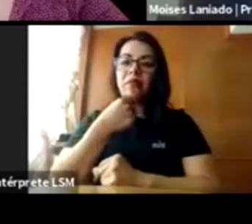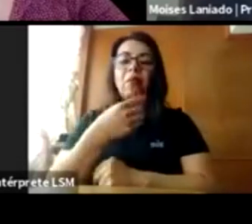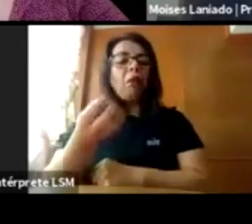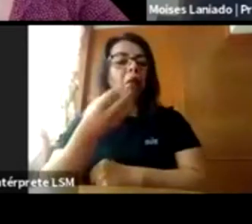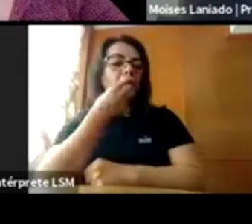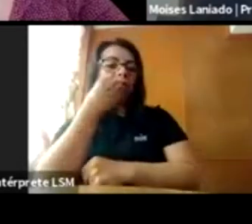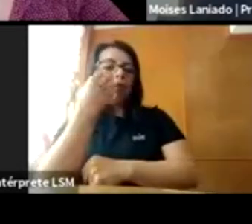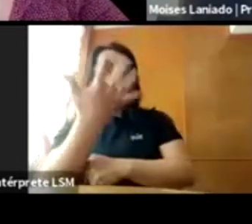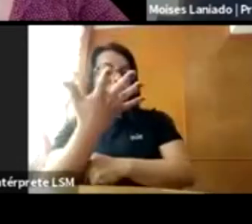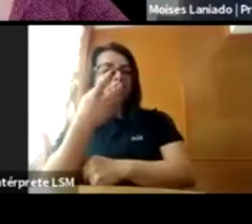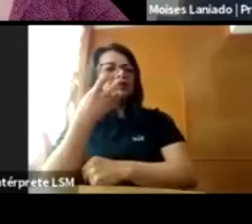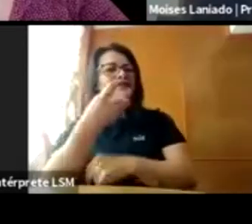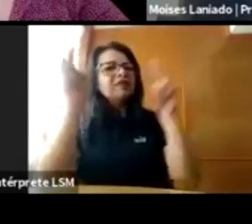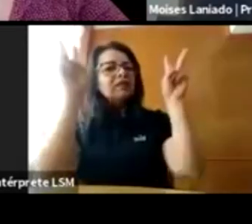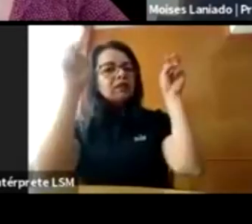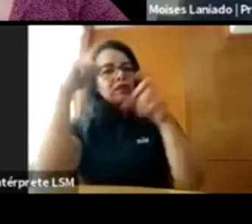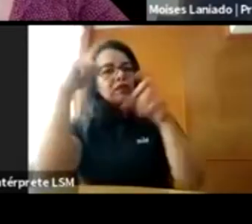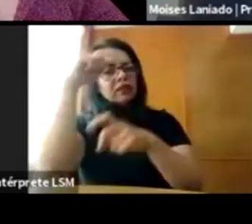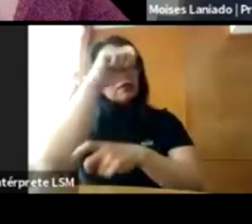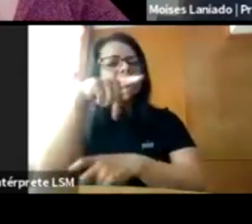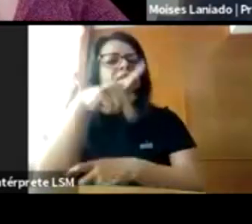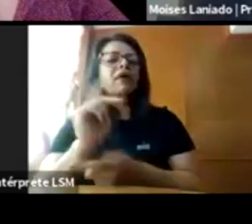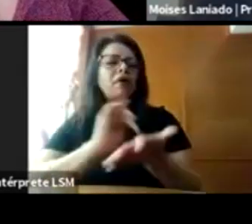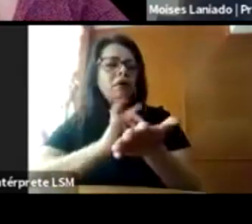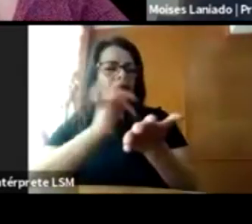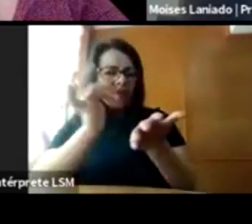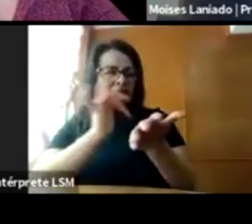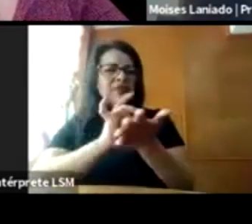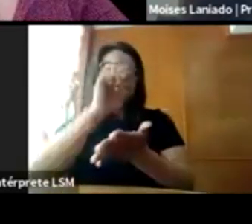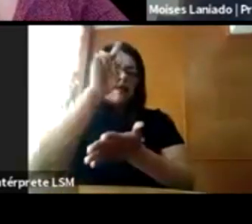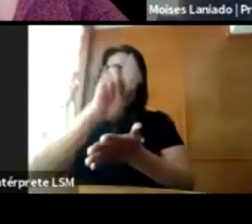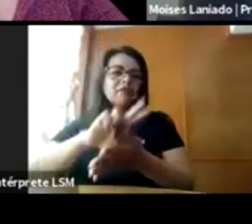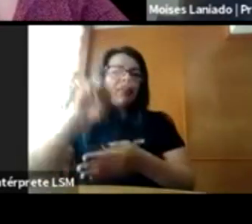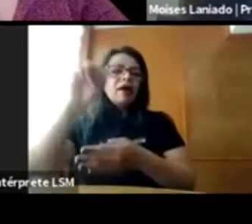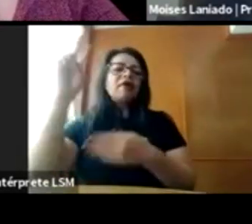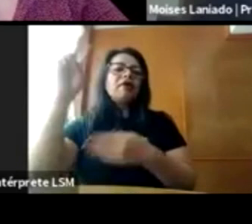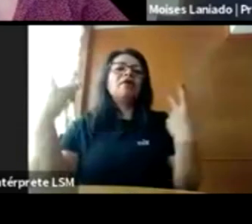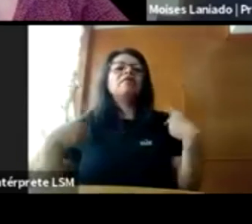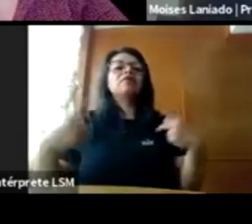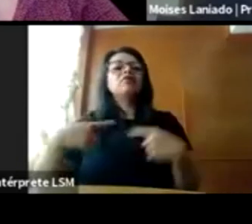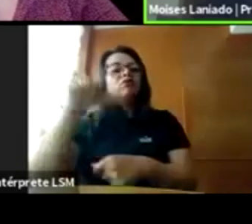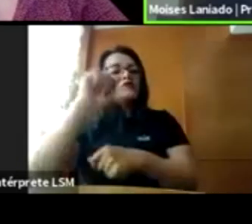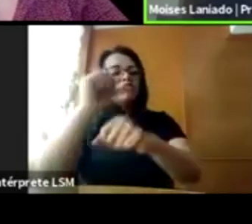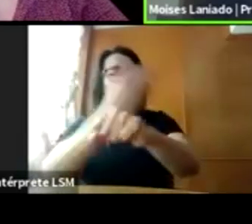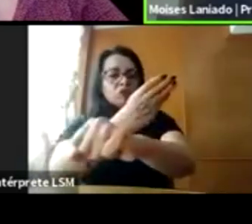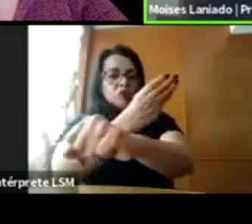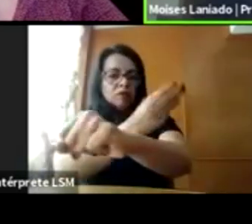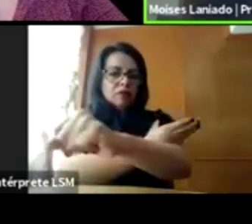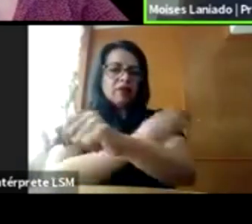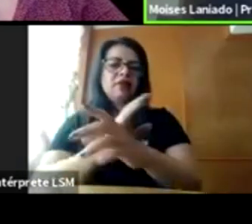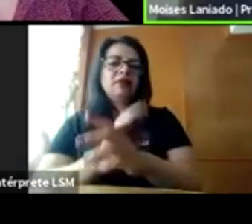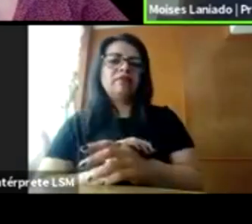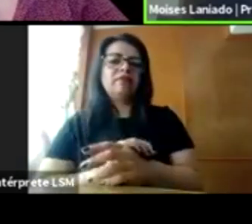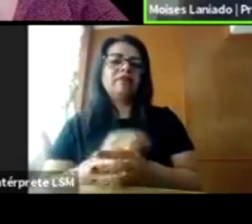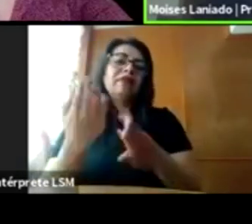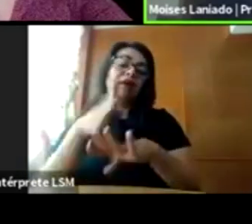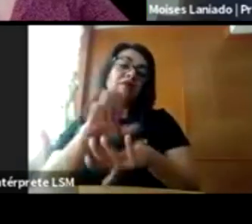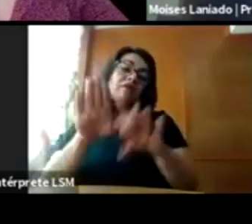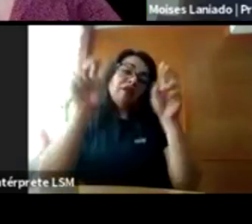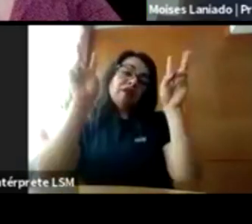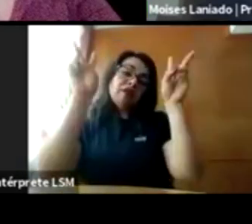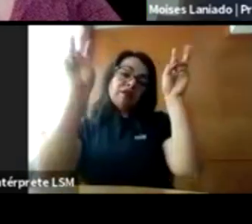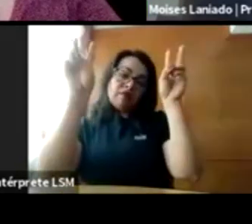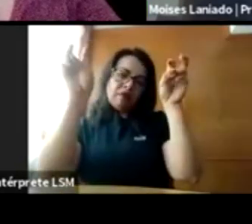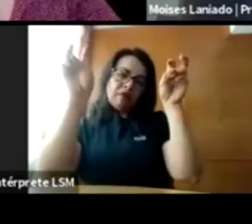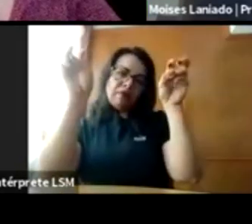Sabemos que es un tema muy complicado, pero le agradecemos de verdad a la gente que nos acompaña este mediodía para poner un tema o este tema sobre la mesa. Le agradecemos